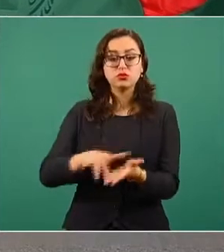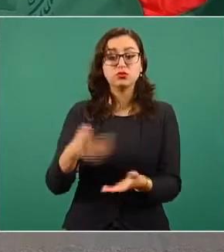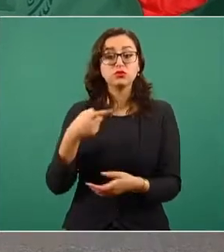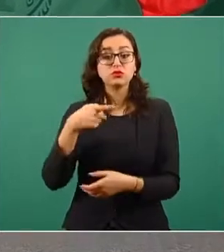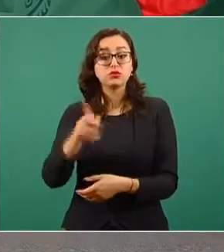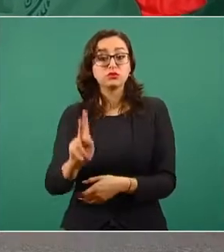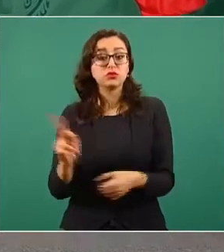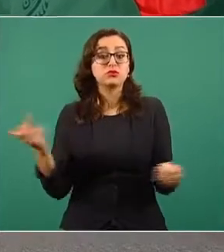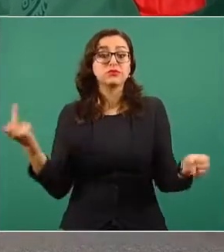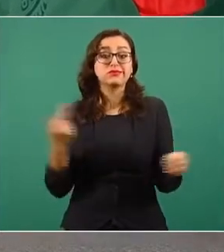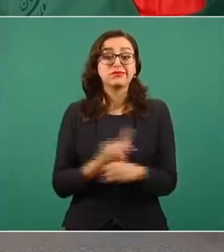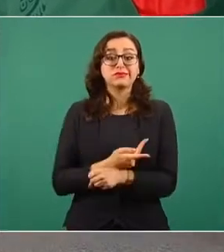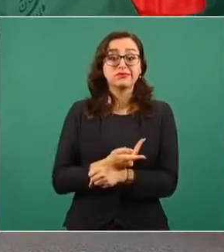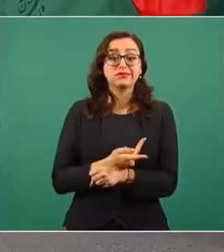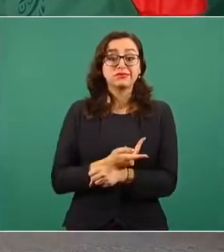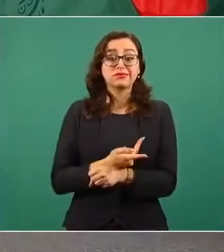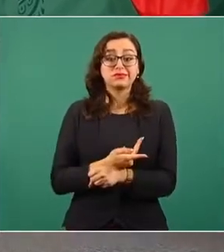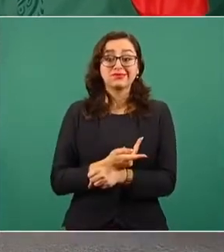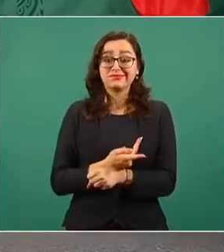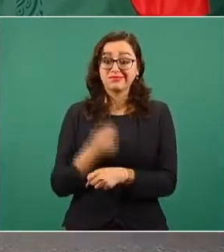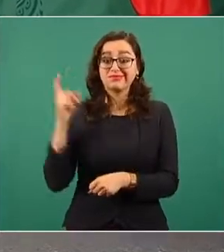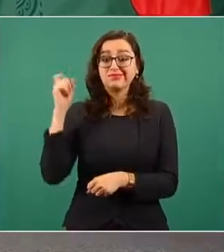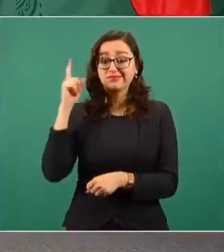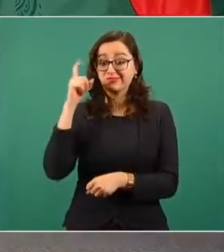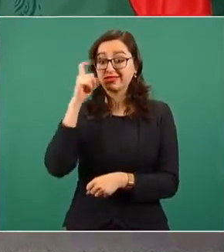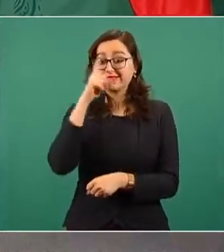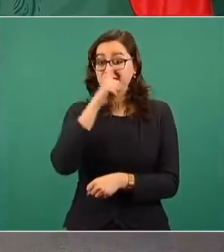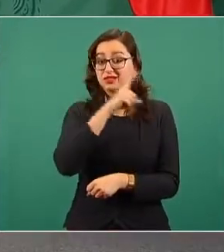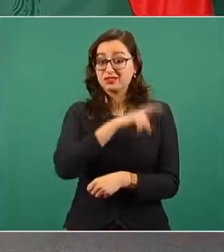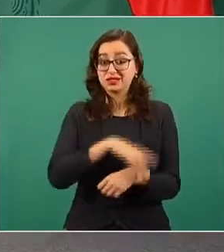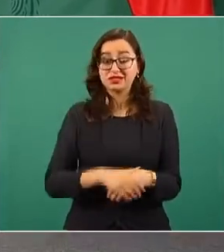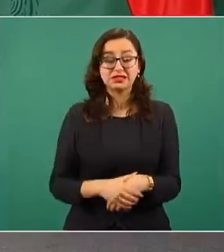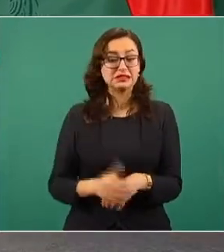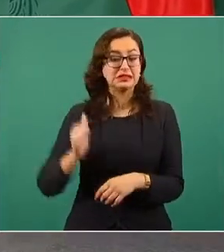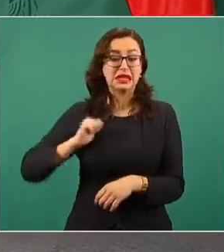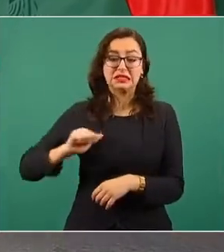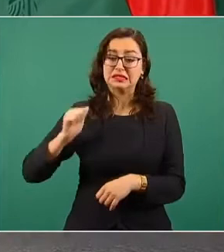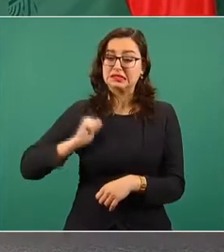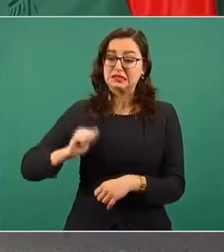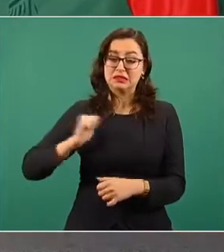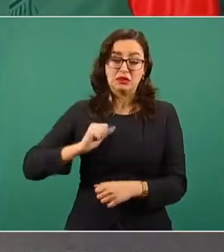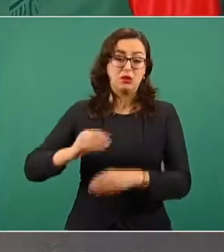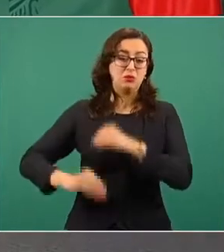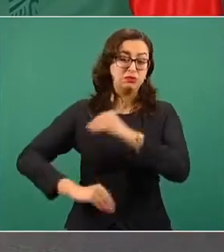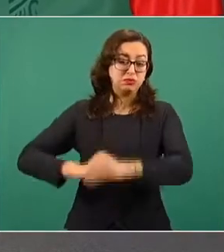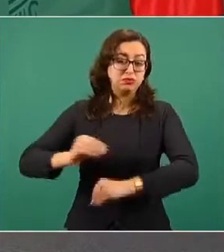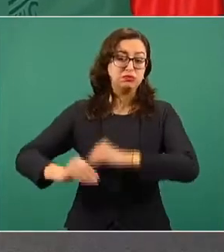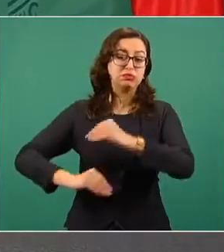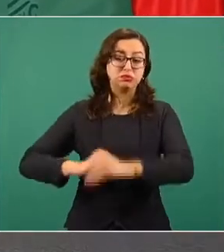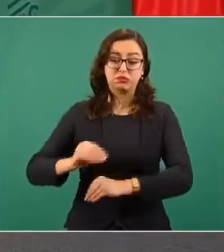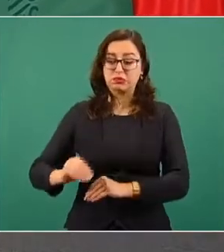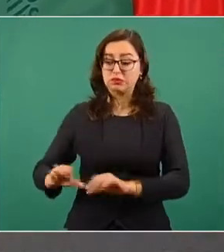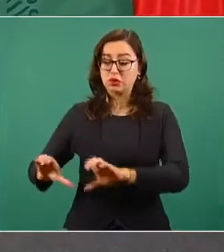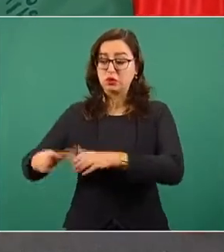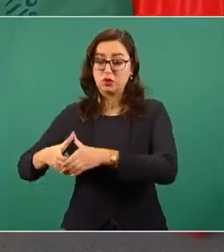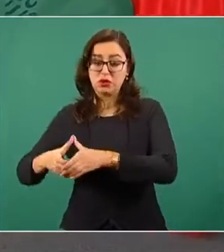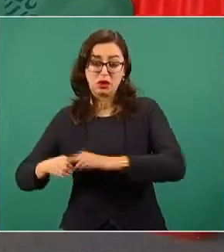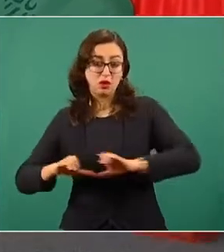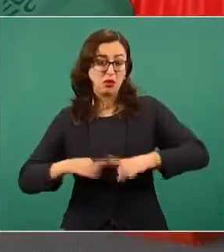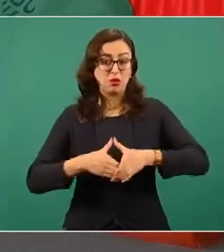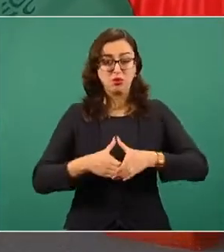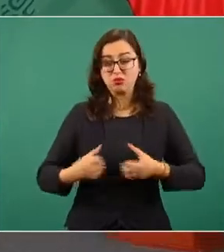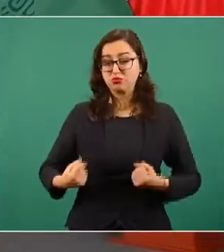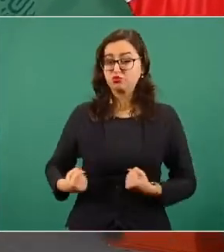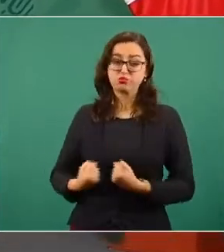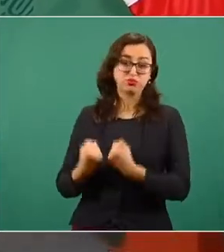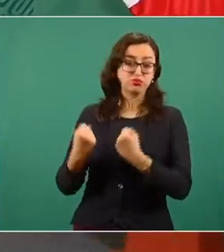es un asunto muy complicado, muy complejo, muy añejo entre dos comunidades y como tú has señalado